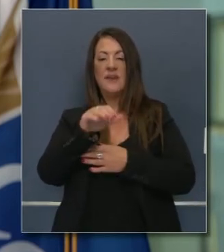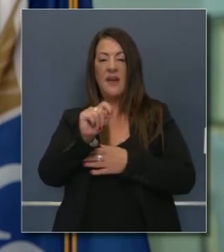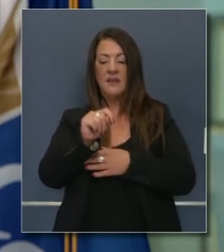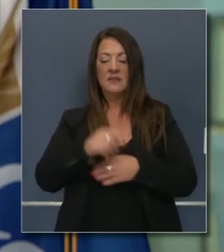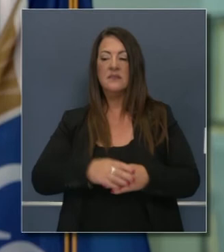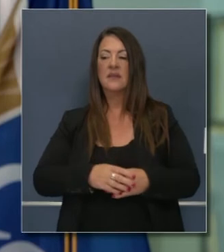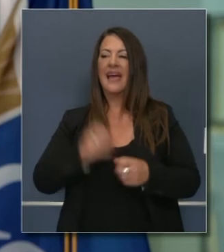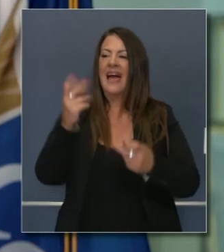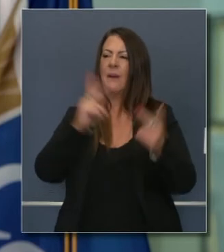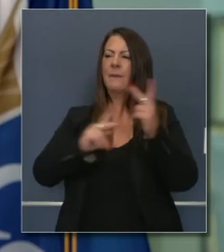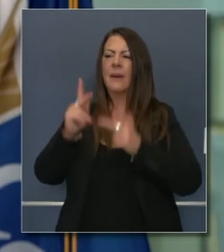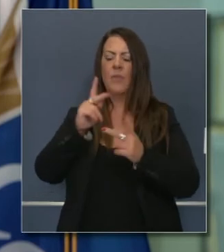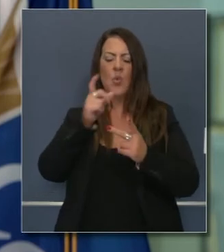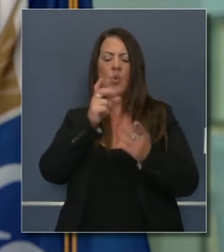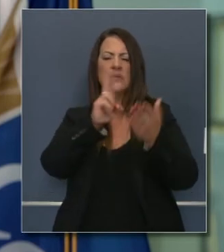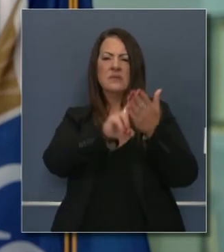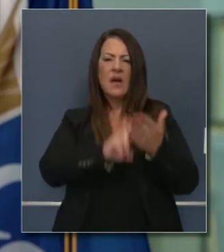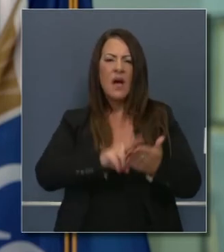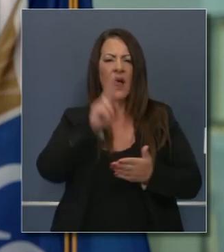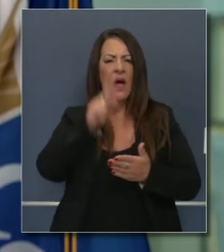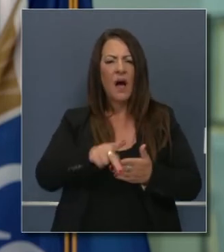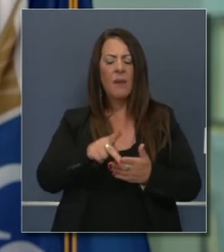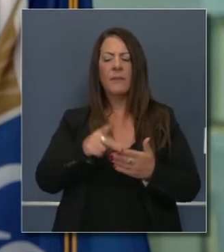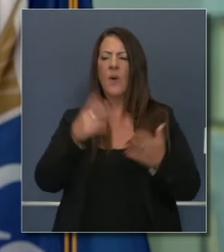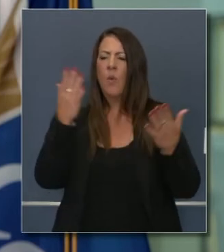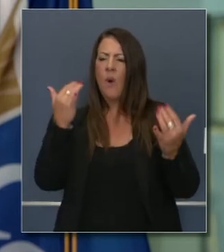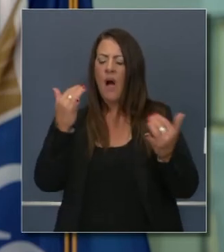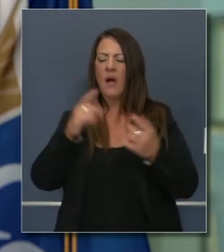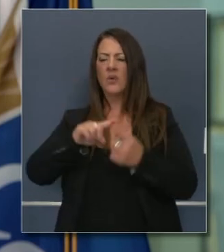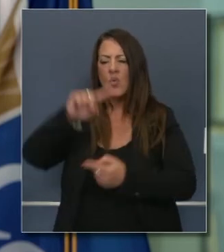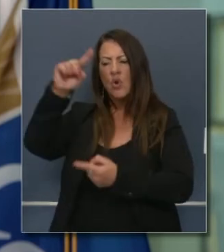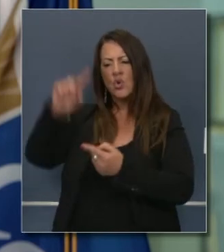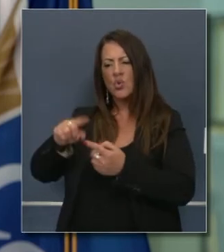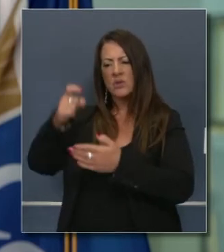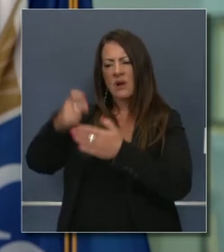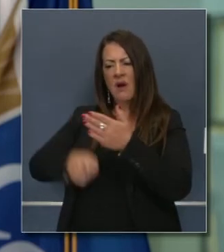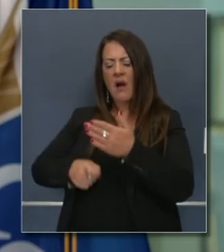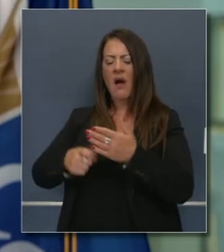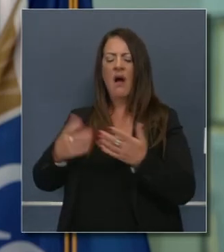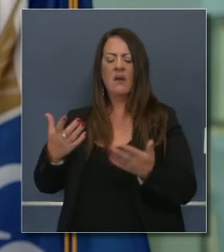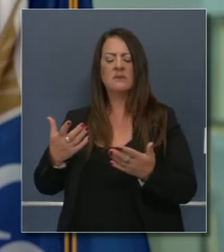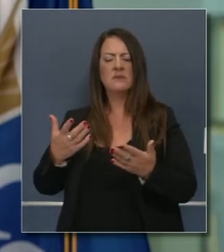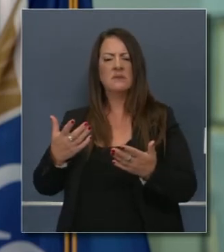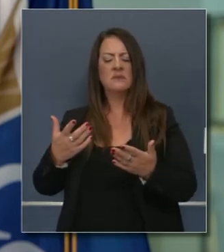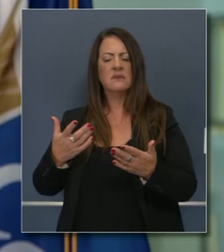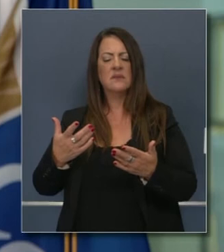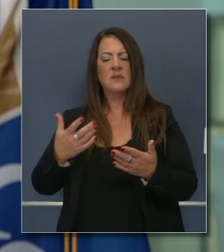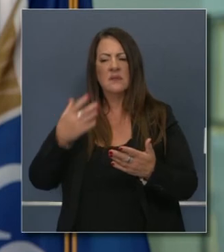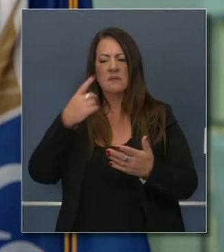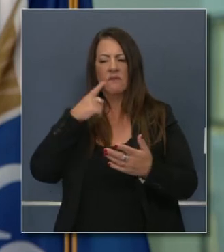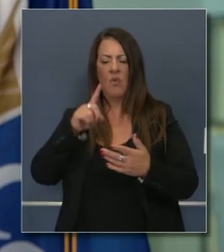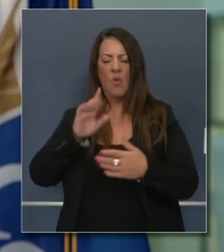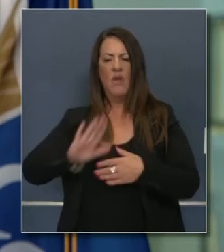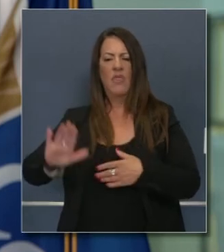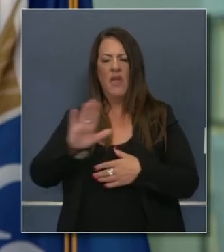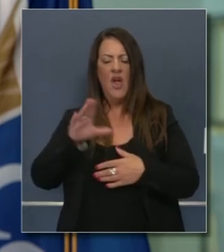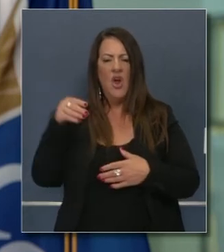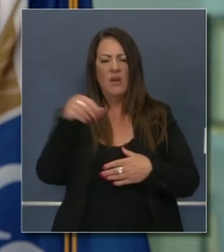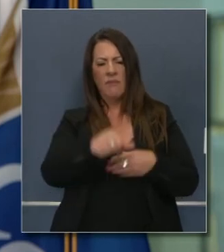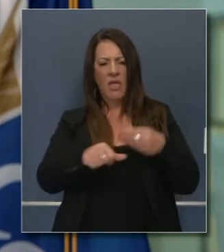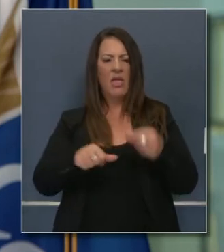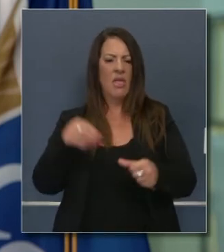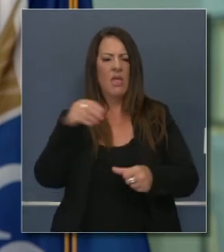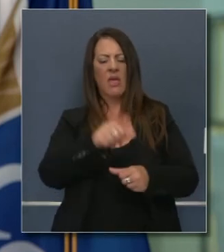inscritas en nuestro intercambio pero también los costos la idea ha sido reducir el impacto de los